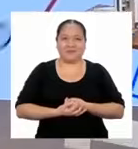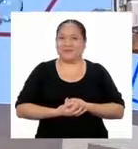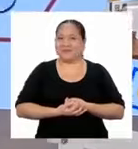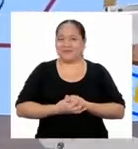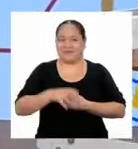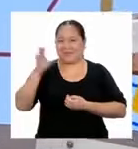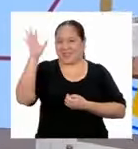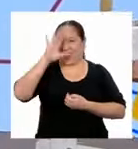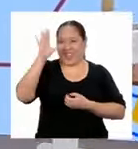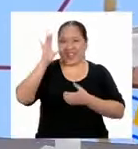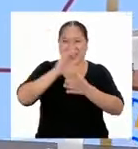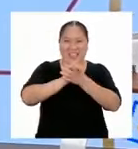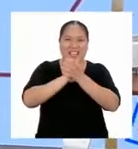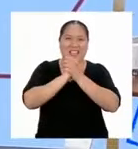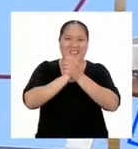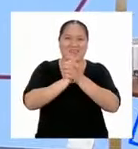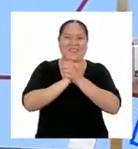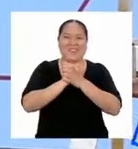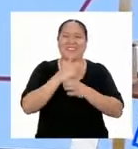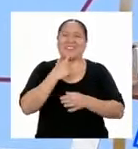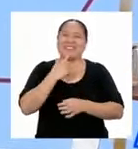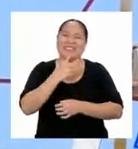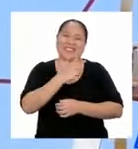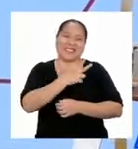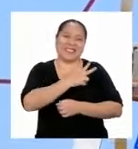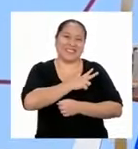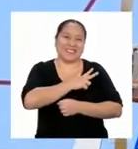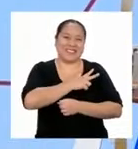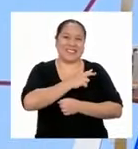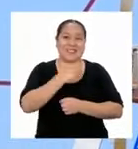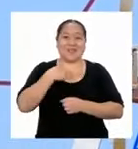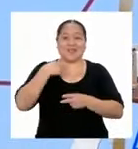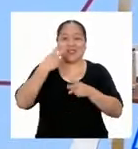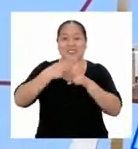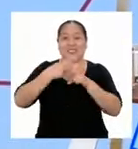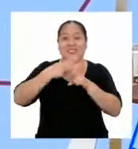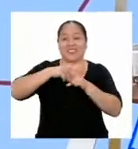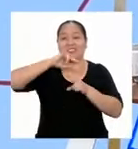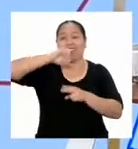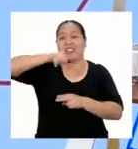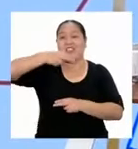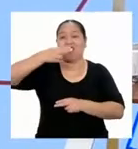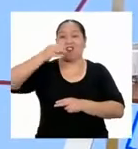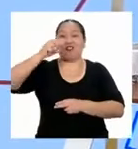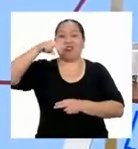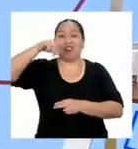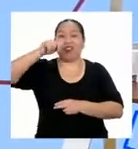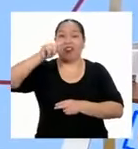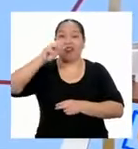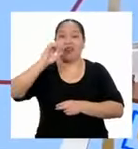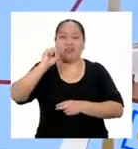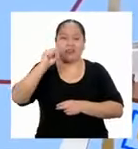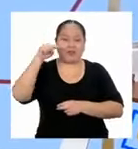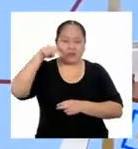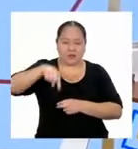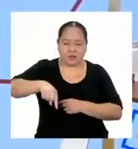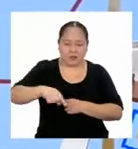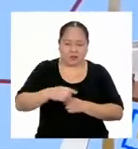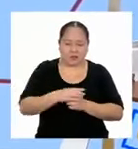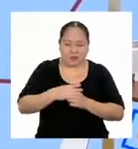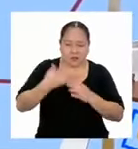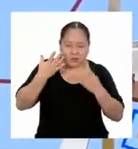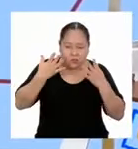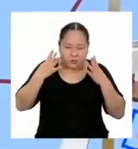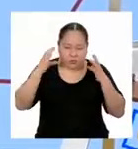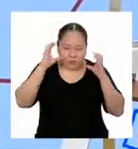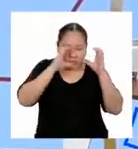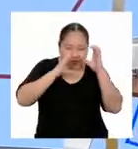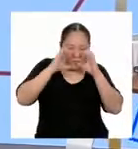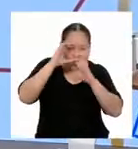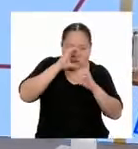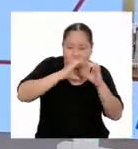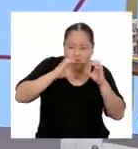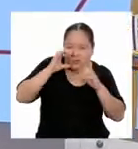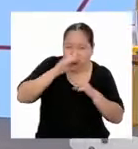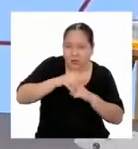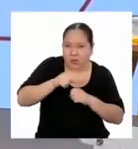¡Hola amigas y amigos de Tercero de Secundaria! Yo soy Jonathan Hernández y estoy en medio de una misión de detectives.